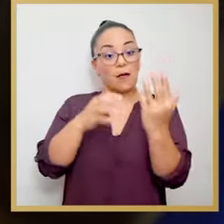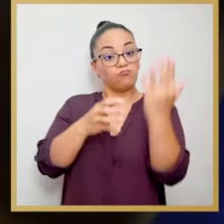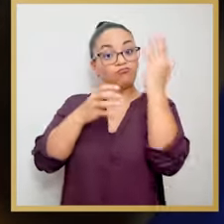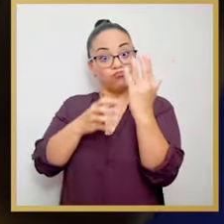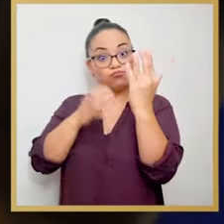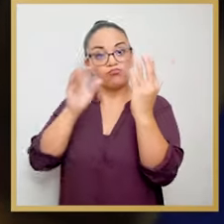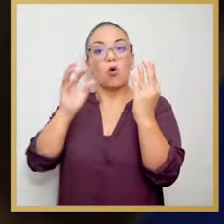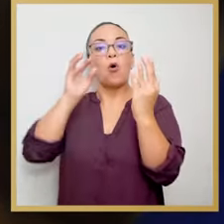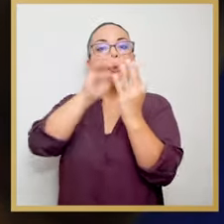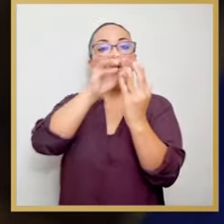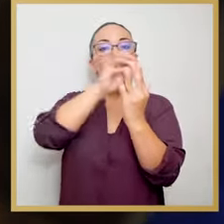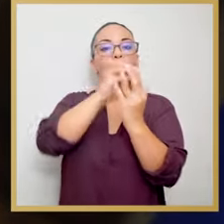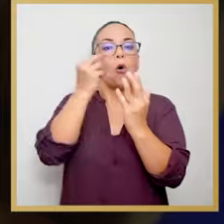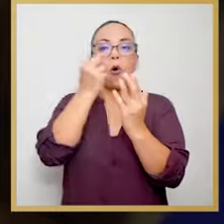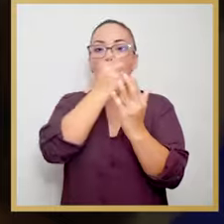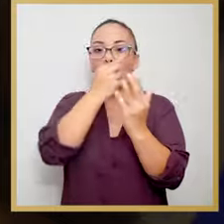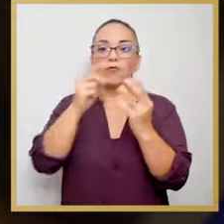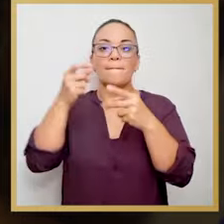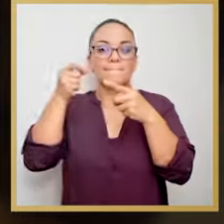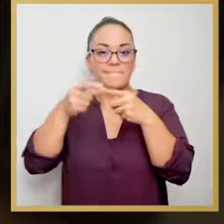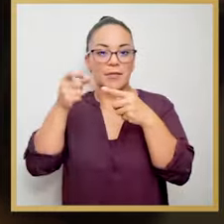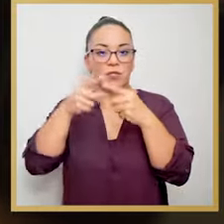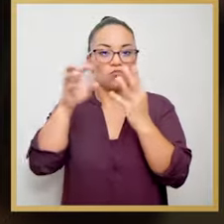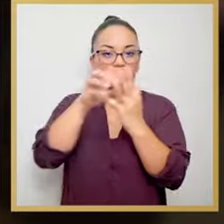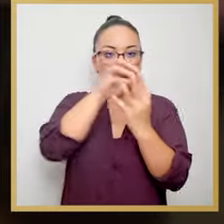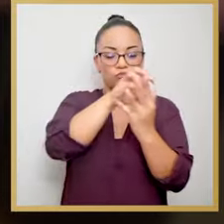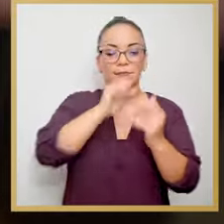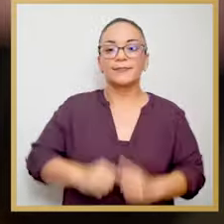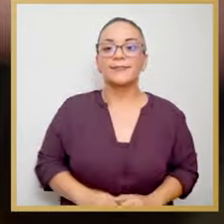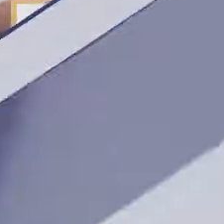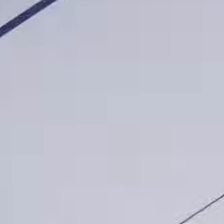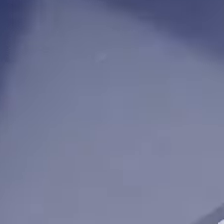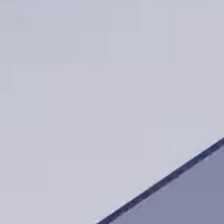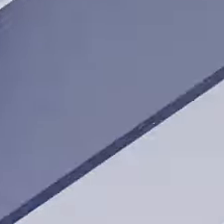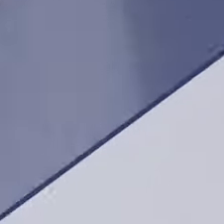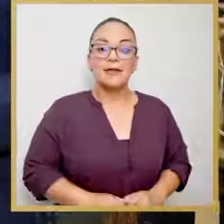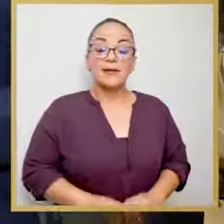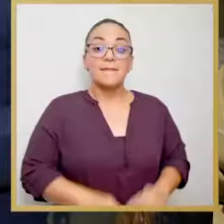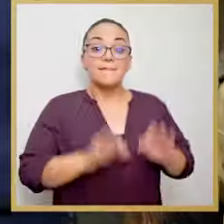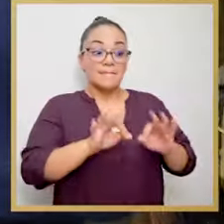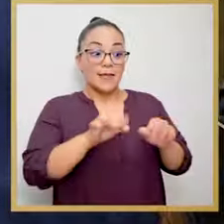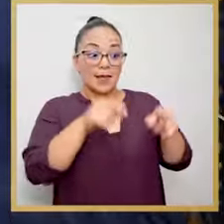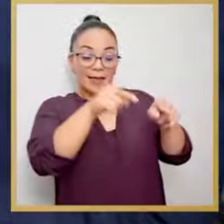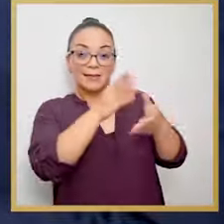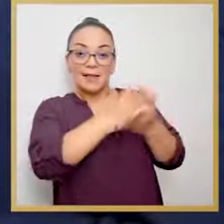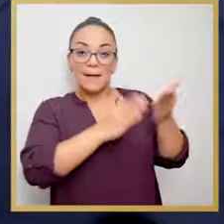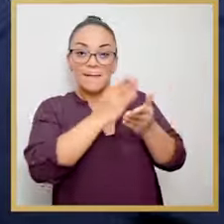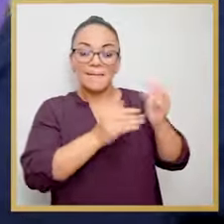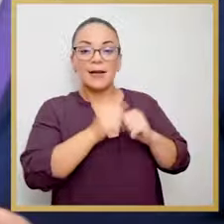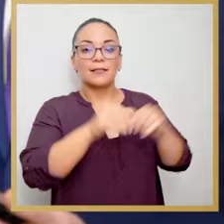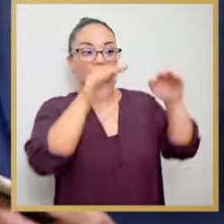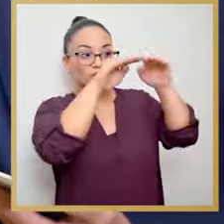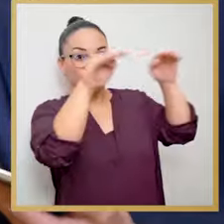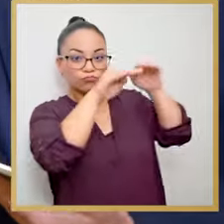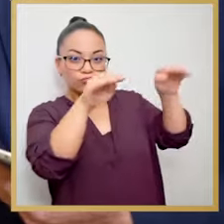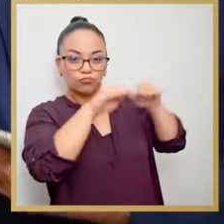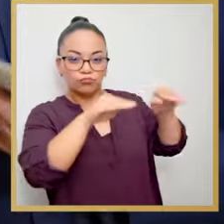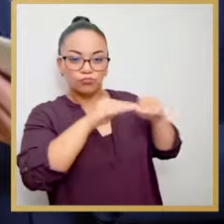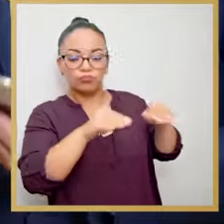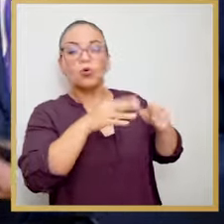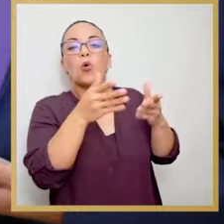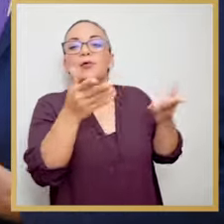acá se le ponen los ojos de vidrio y ya después se une toda la pieza. En este sector encontramos unos están